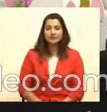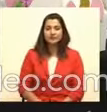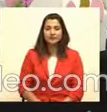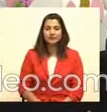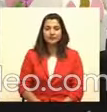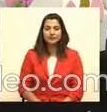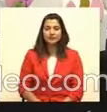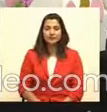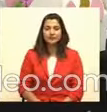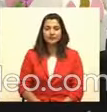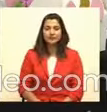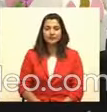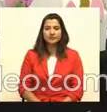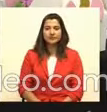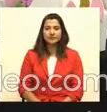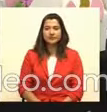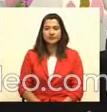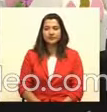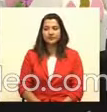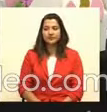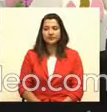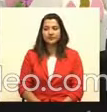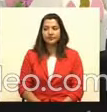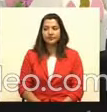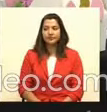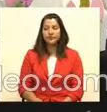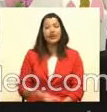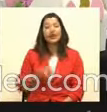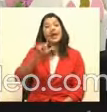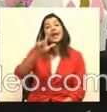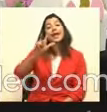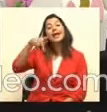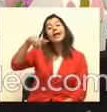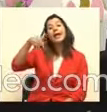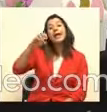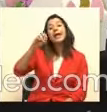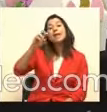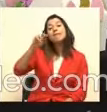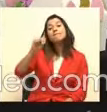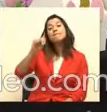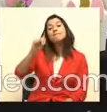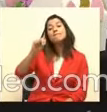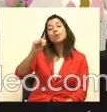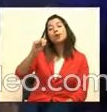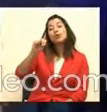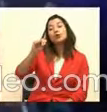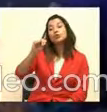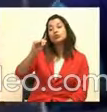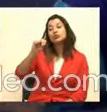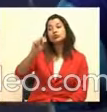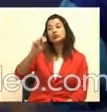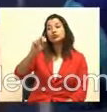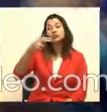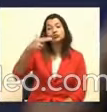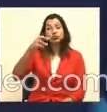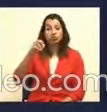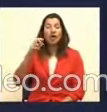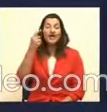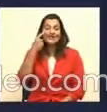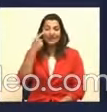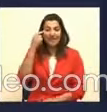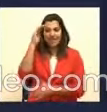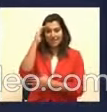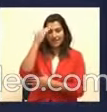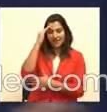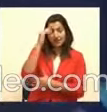Ajá. A, L, poncho. L, poncho, sí. Ah, ok, Creaciones L, poncho, así aparece en Facebook. En Facebook, ajá. Ok,